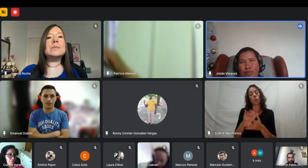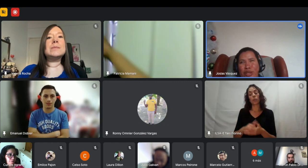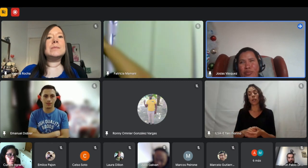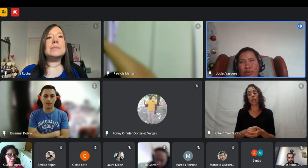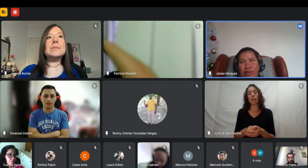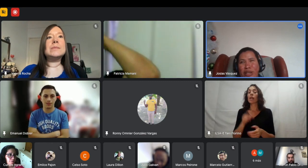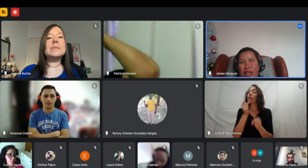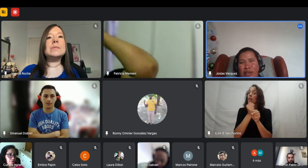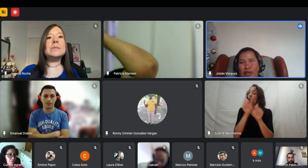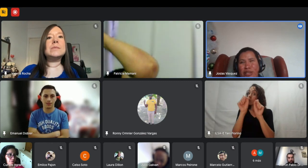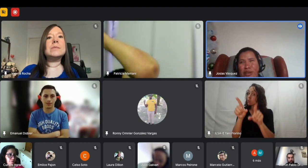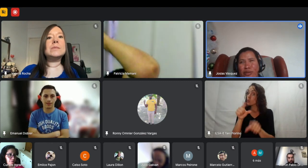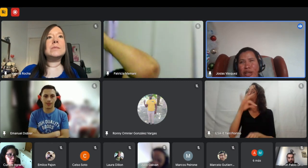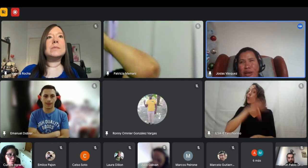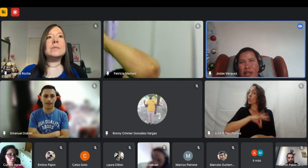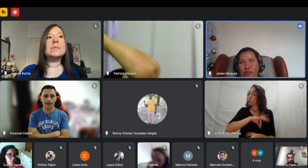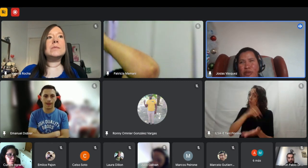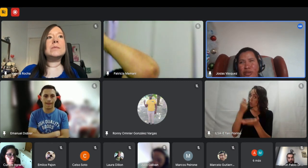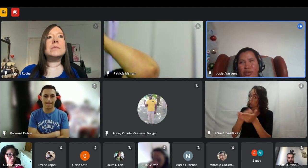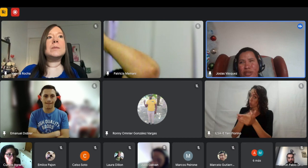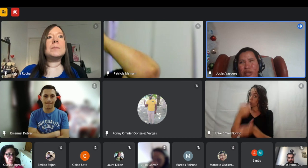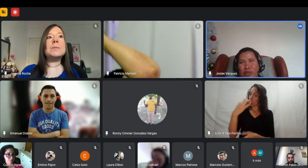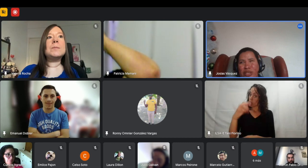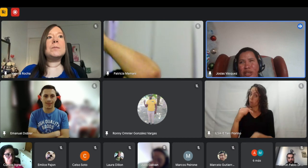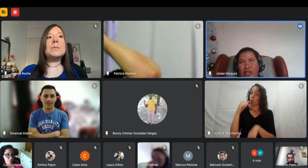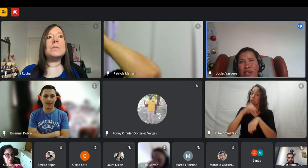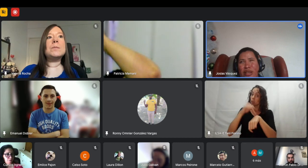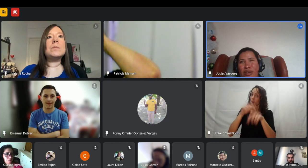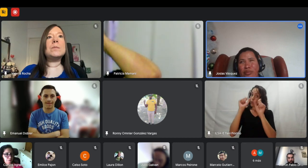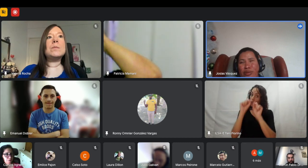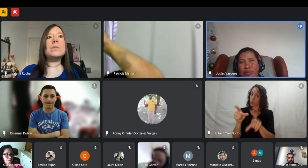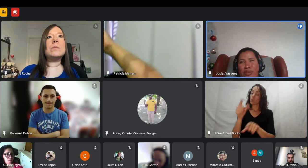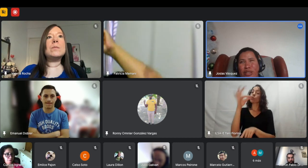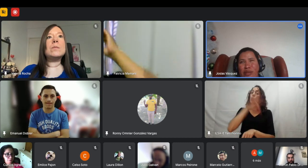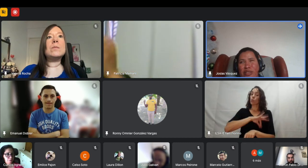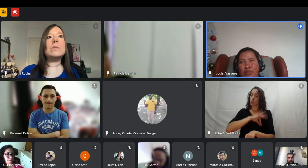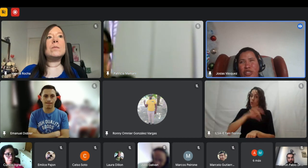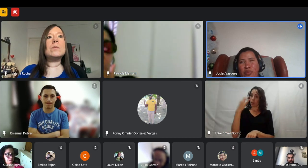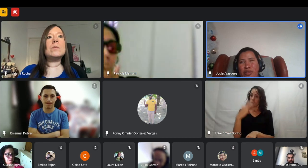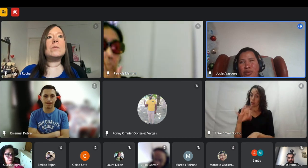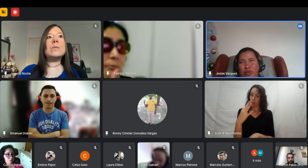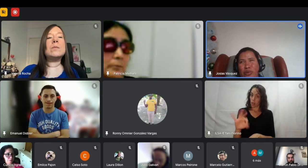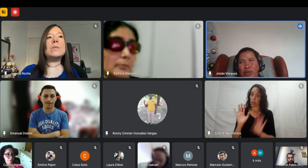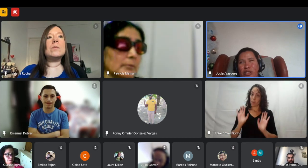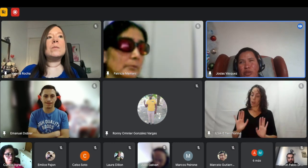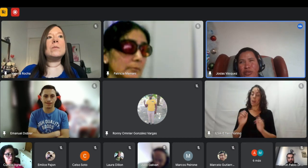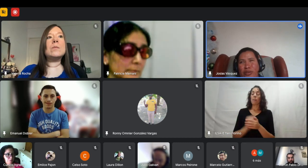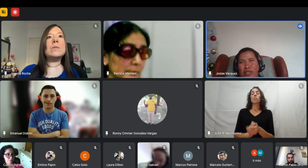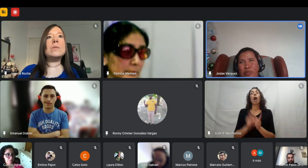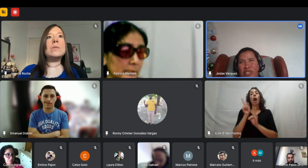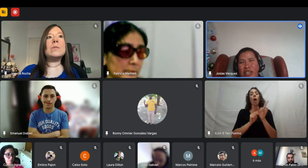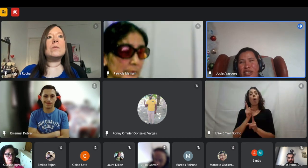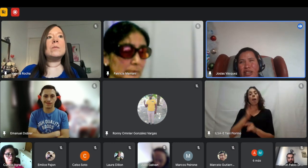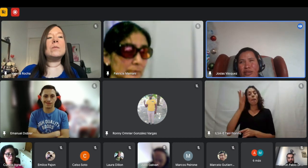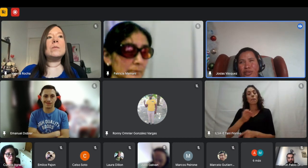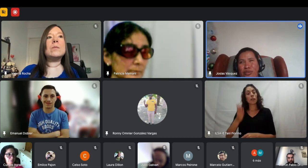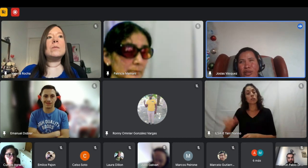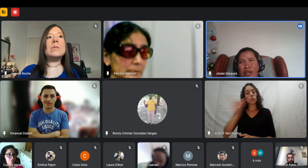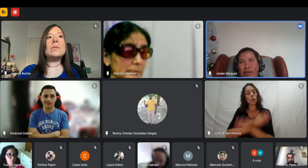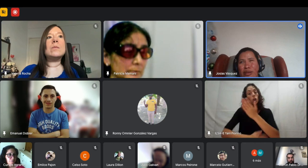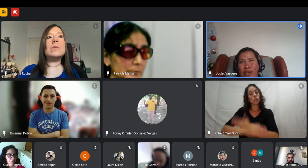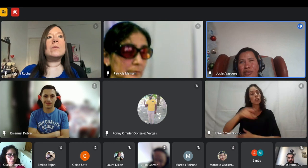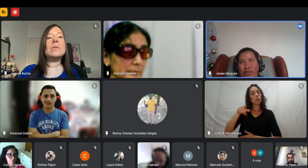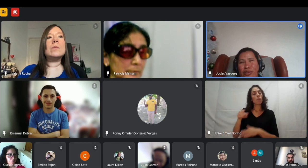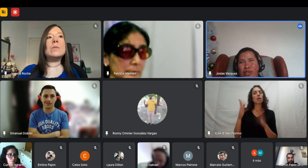trabajo por su tiempo que creo que es algo que a las personas con discapacidad bueno tal vez a muchas personas pero a las personas con discapacidad en general